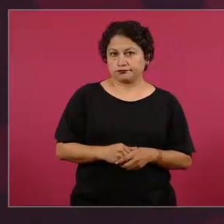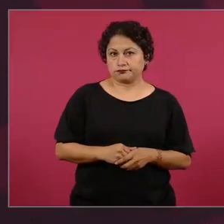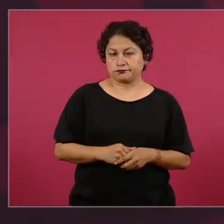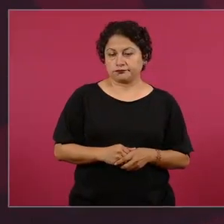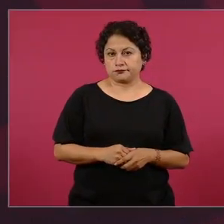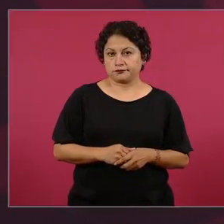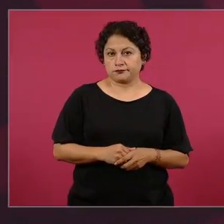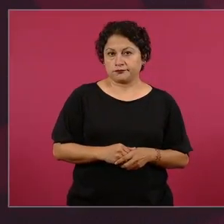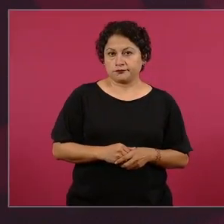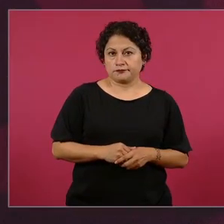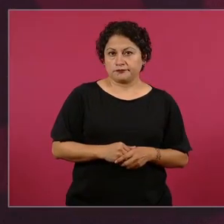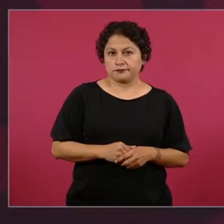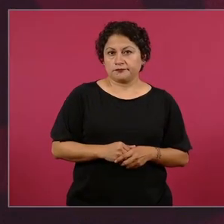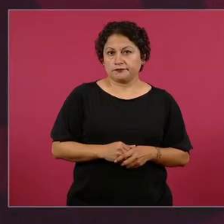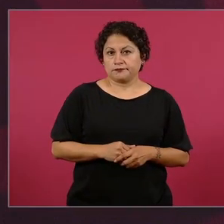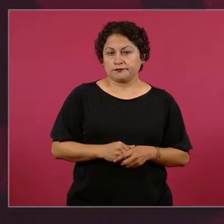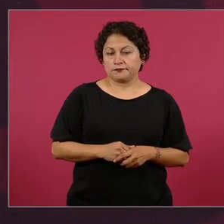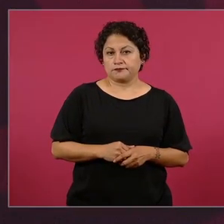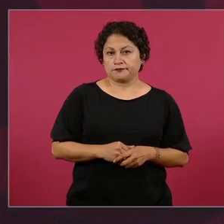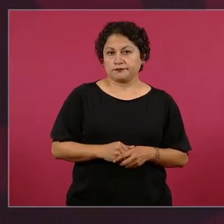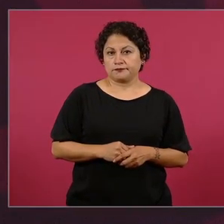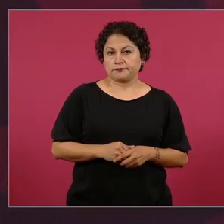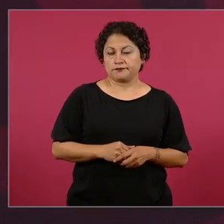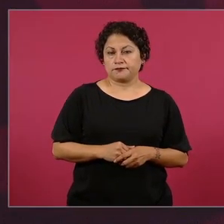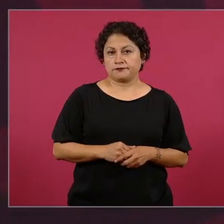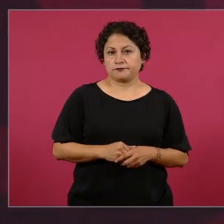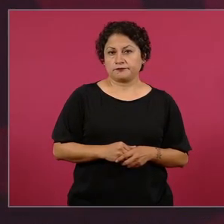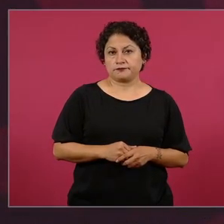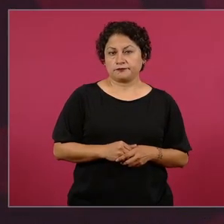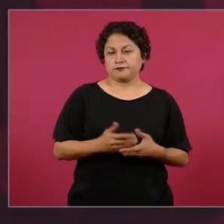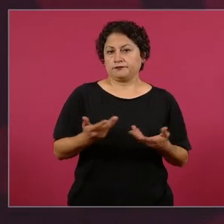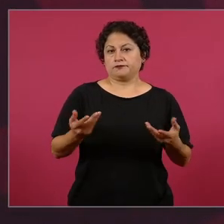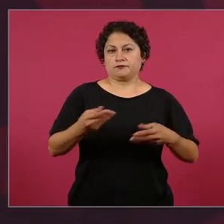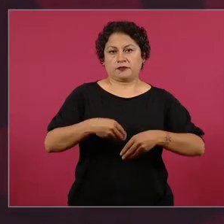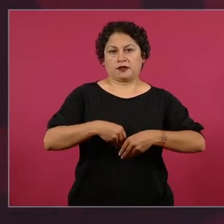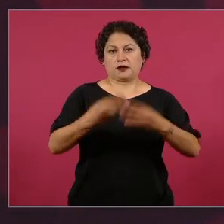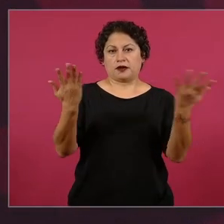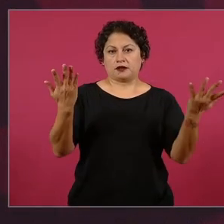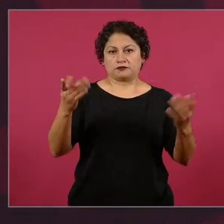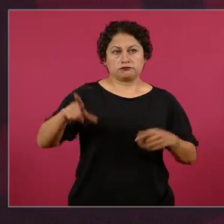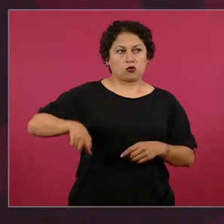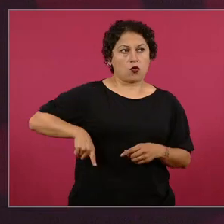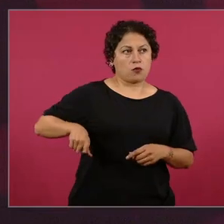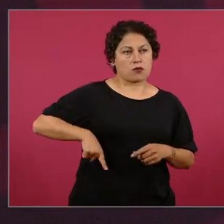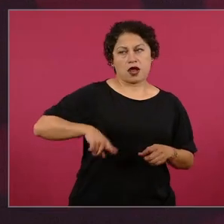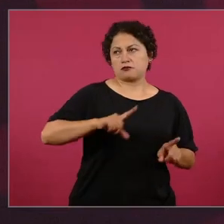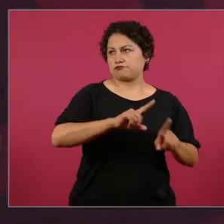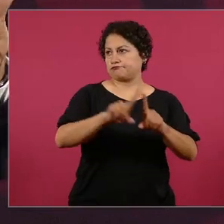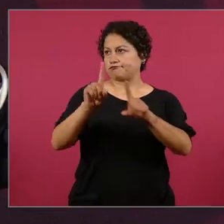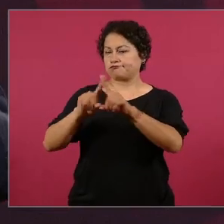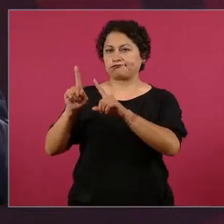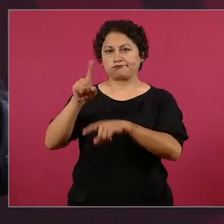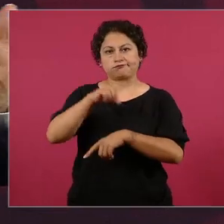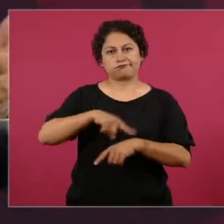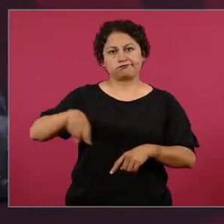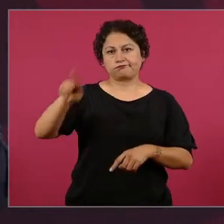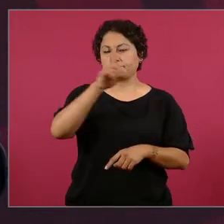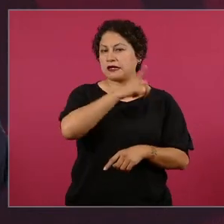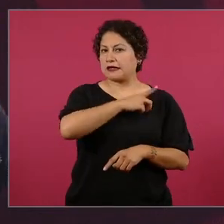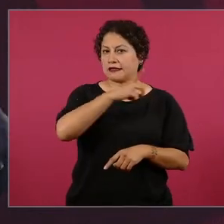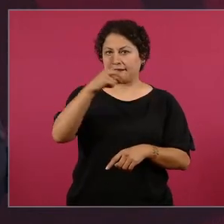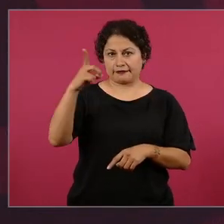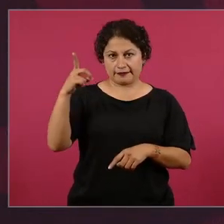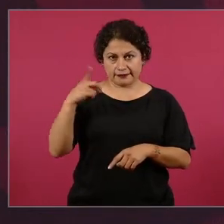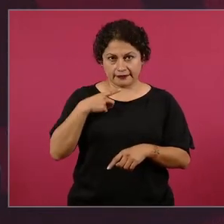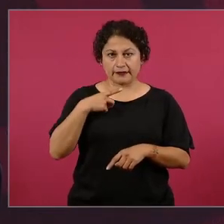este gobierno tiene que defender la